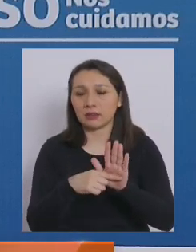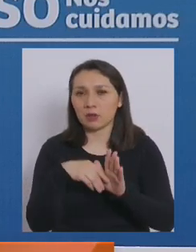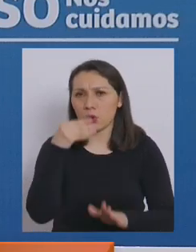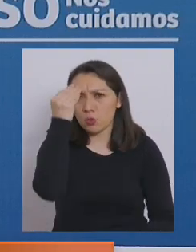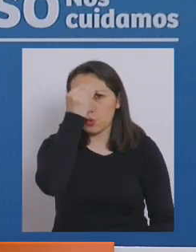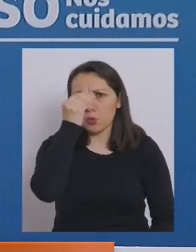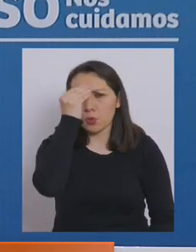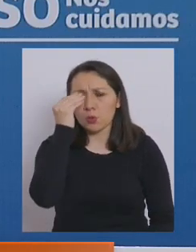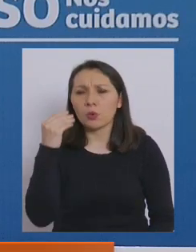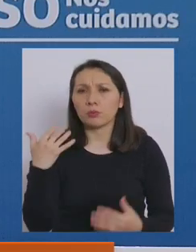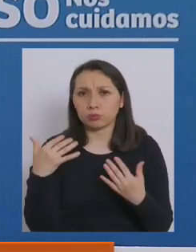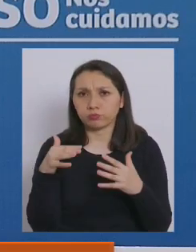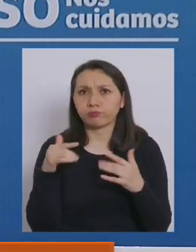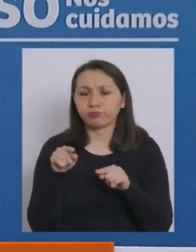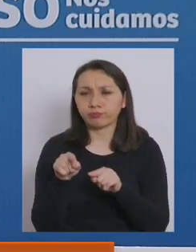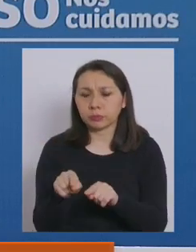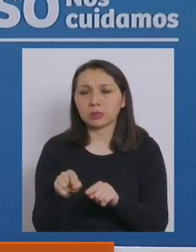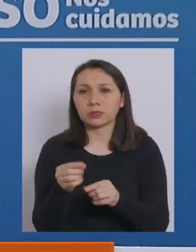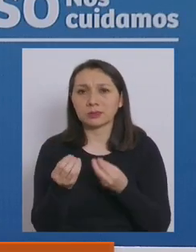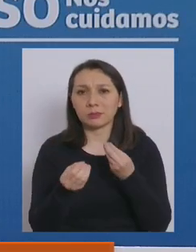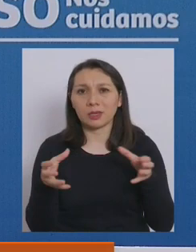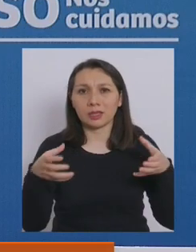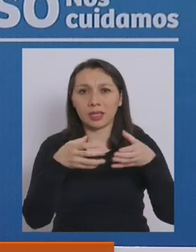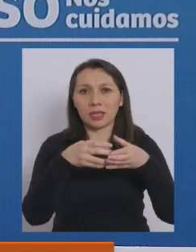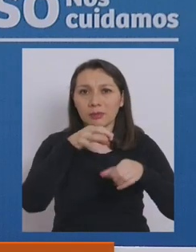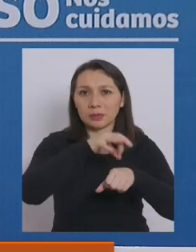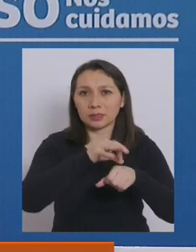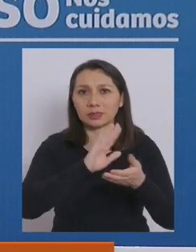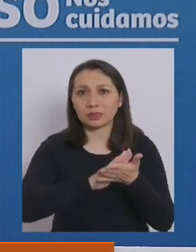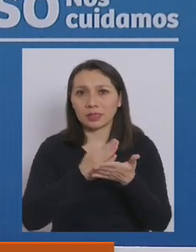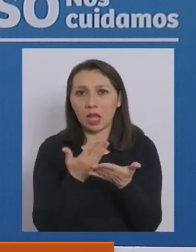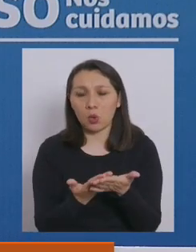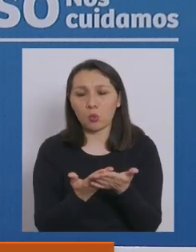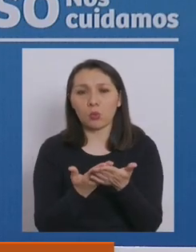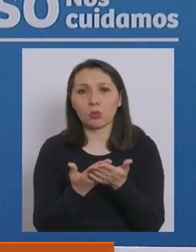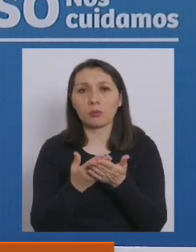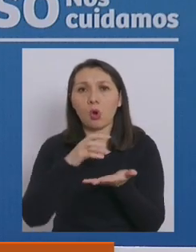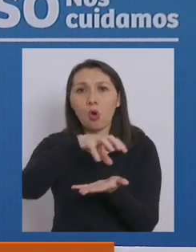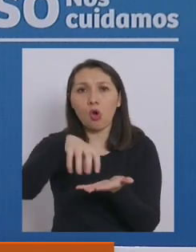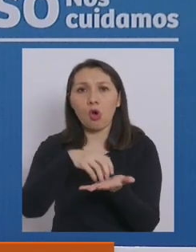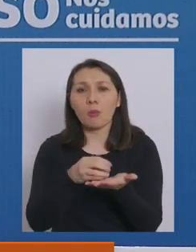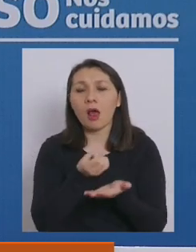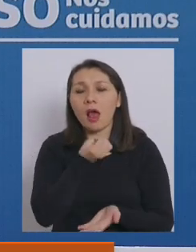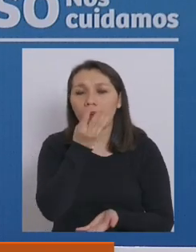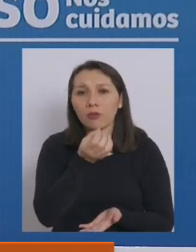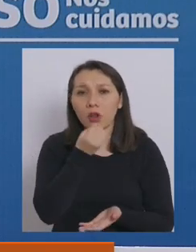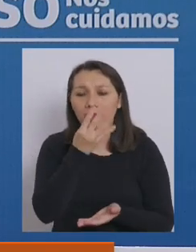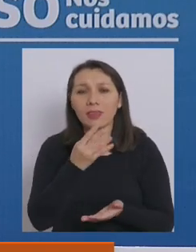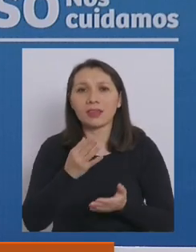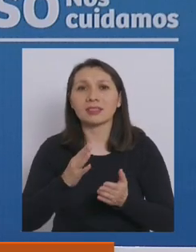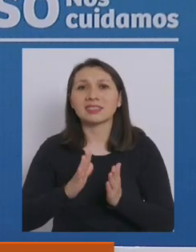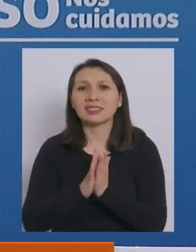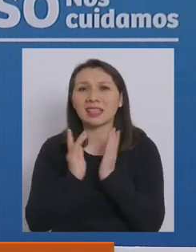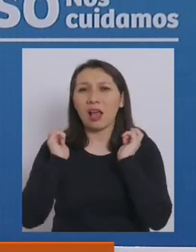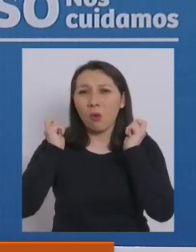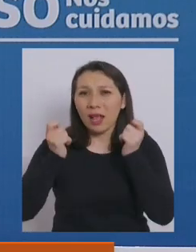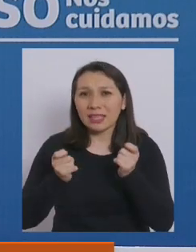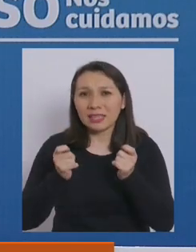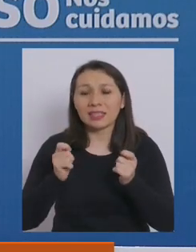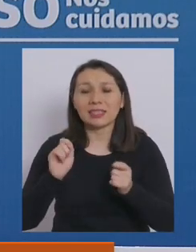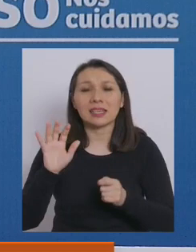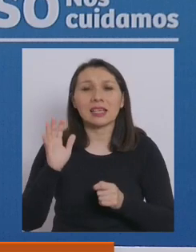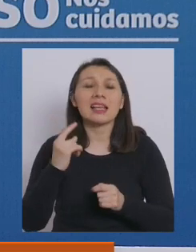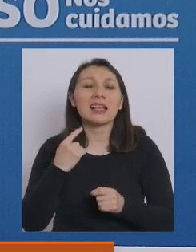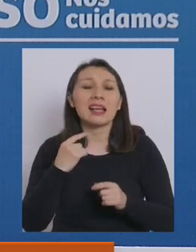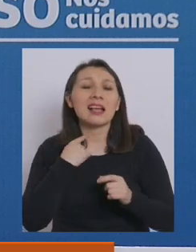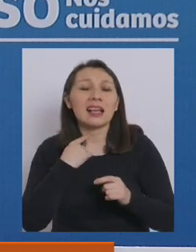preocupación importante por parte del equipo de salud para las comunas de la Florida, San Joaquín, Quinta Normal